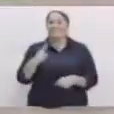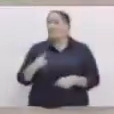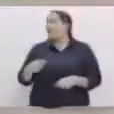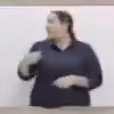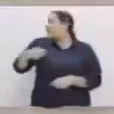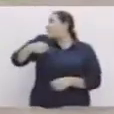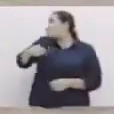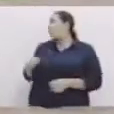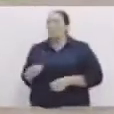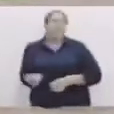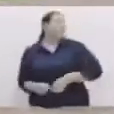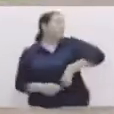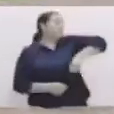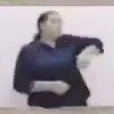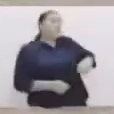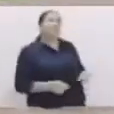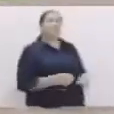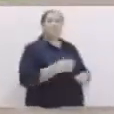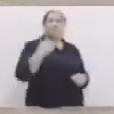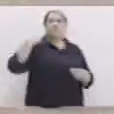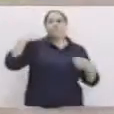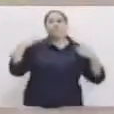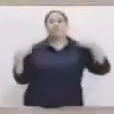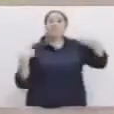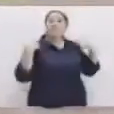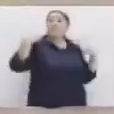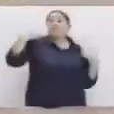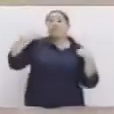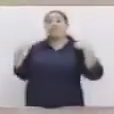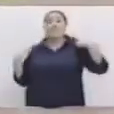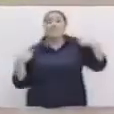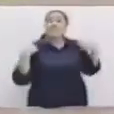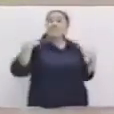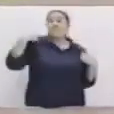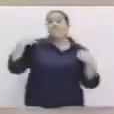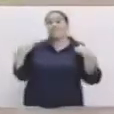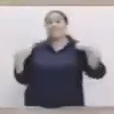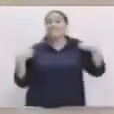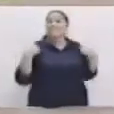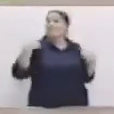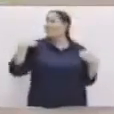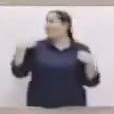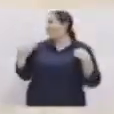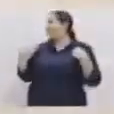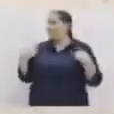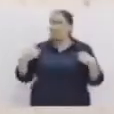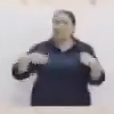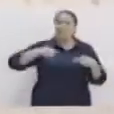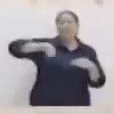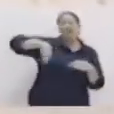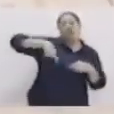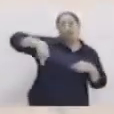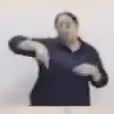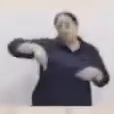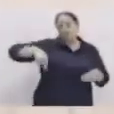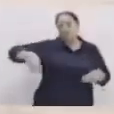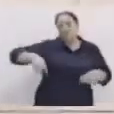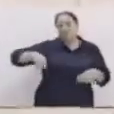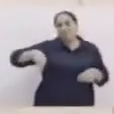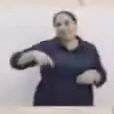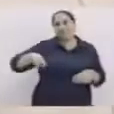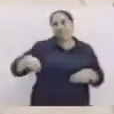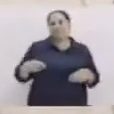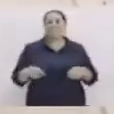hombro, mueve el otro hombro, mueve los dos hombros así. Ahora, rodilla, la otra